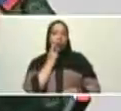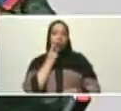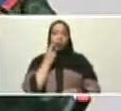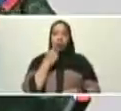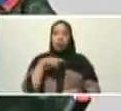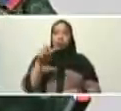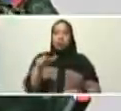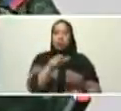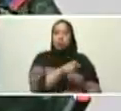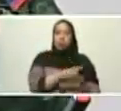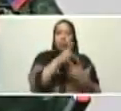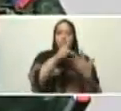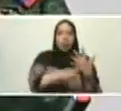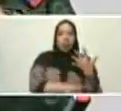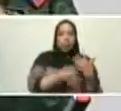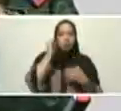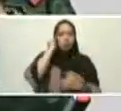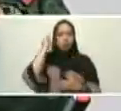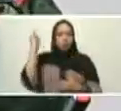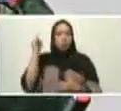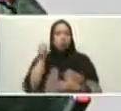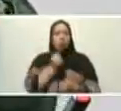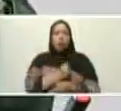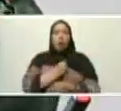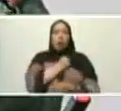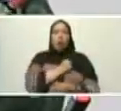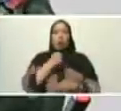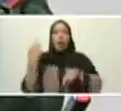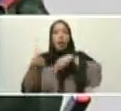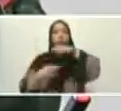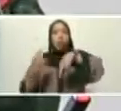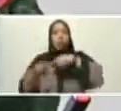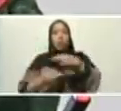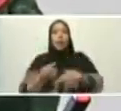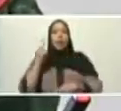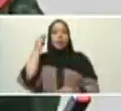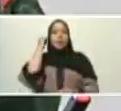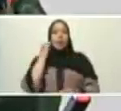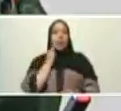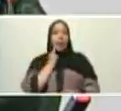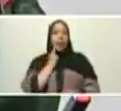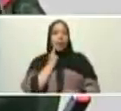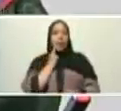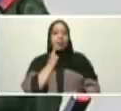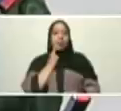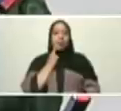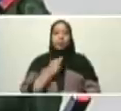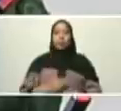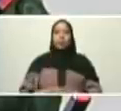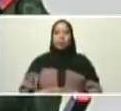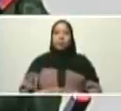proyecto, ha tomado sus ideas, ha tomado su voluntad de vencer, como decía hoy, para